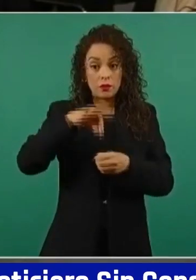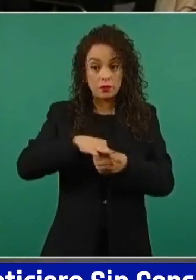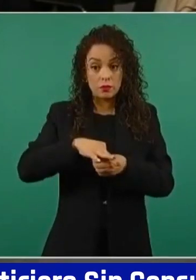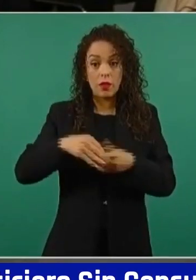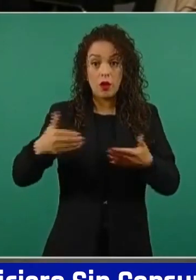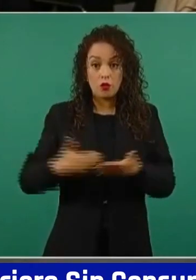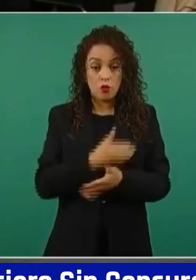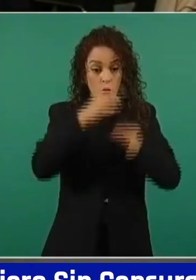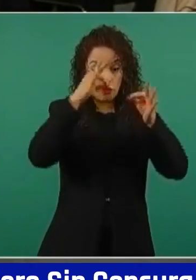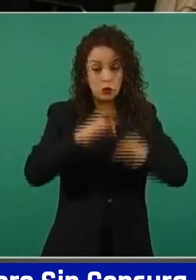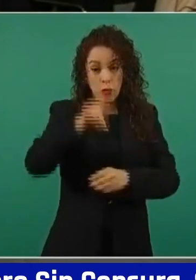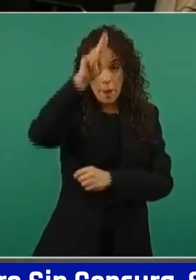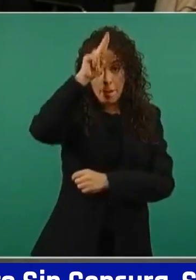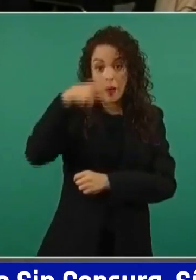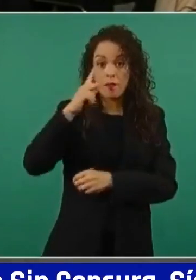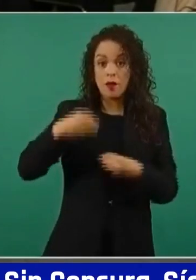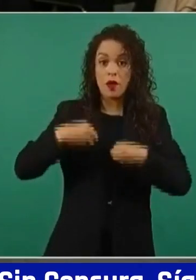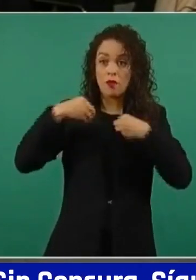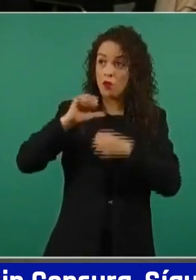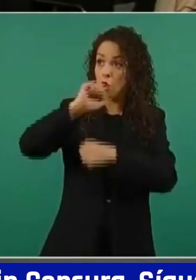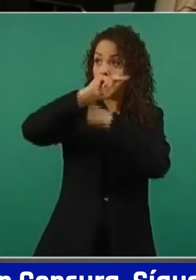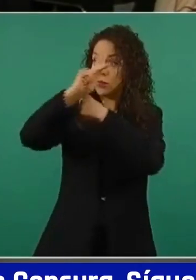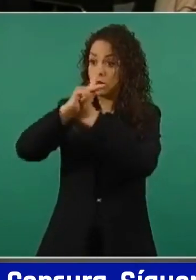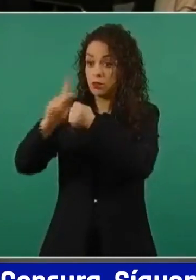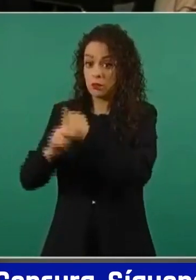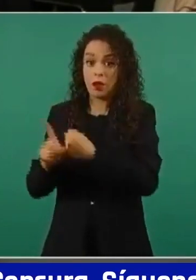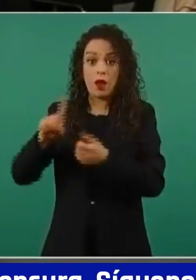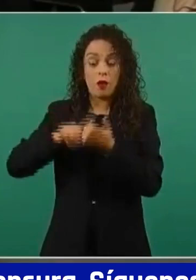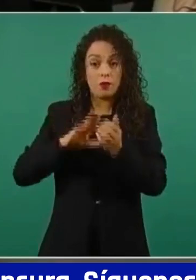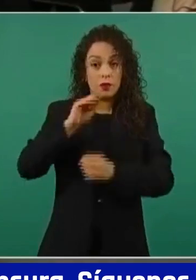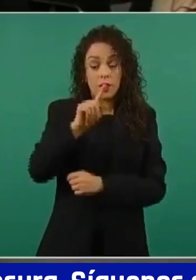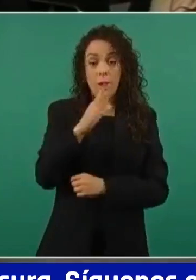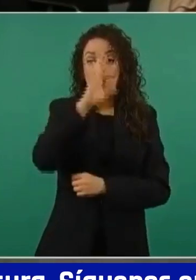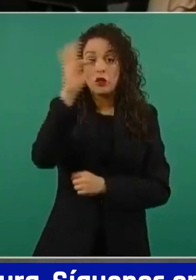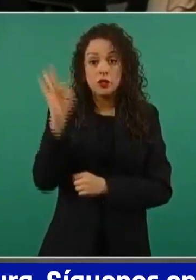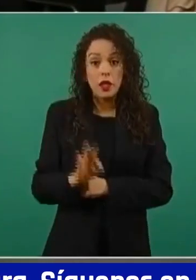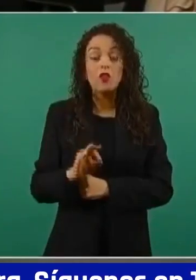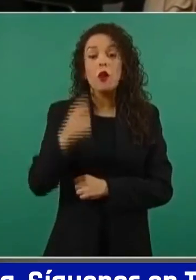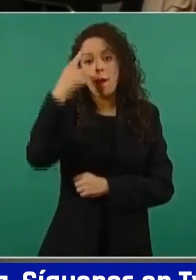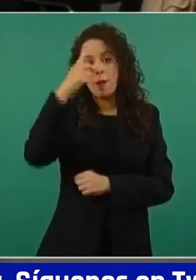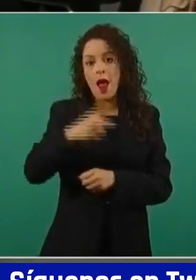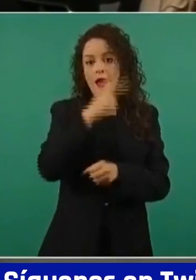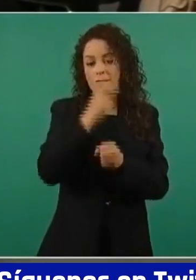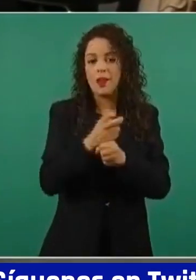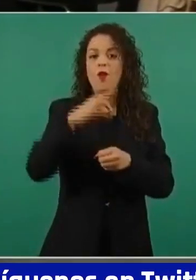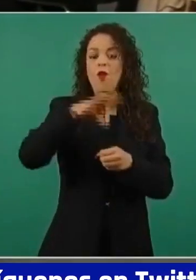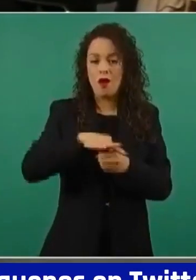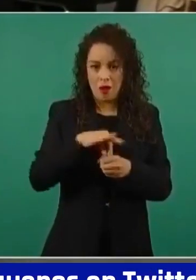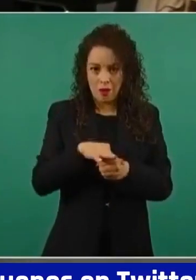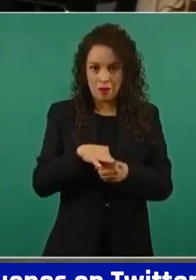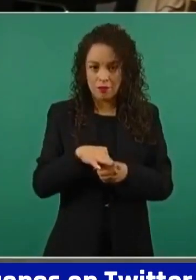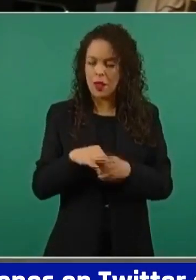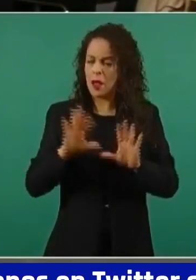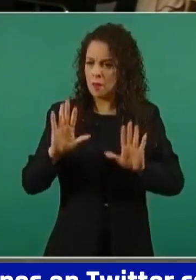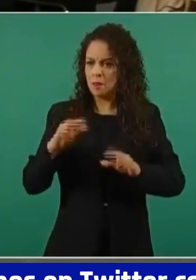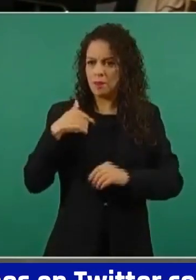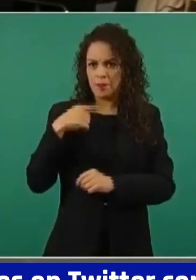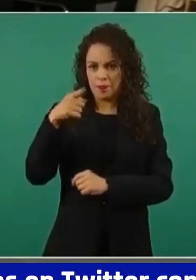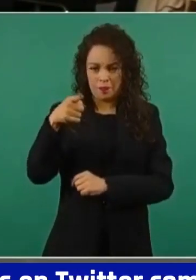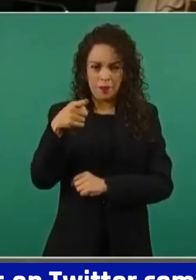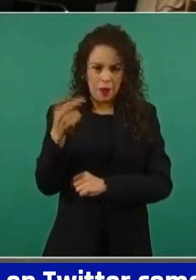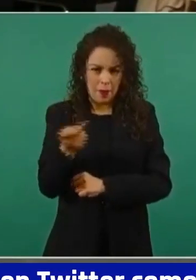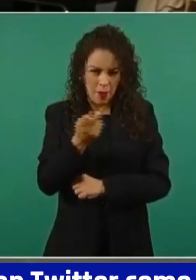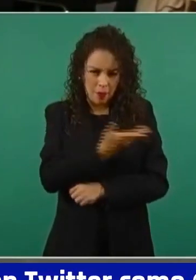39% para la segunda vuelta. Presidente, en Perú se tiene una población